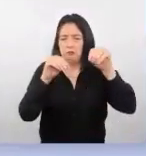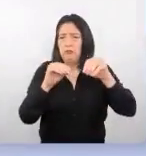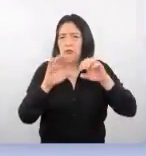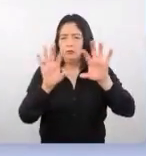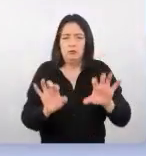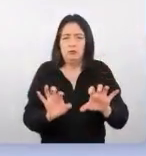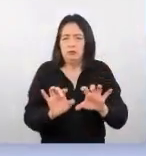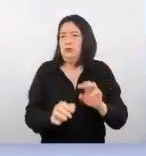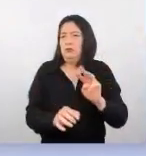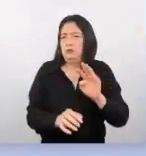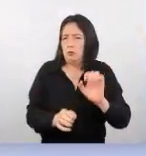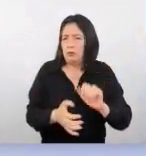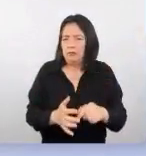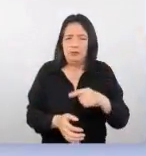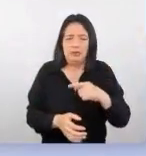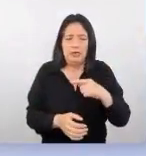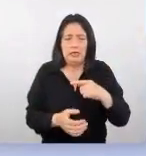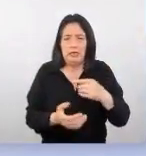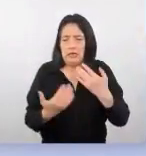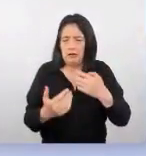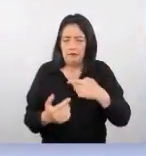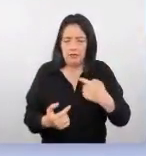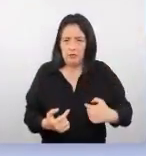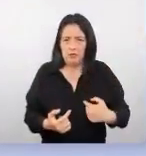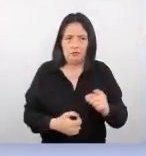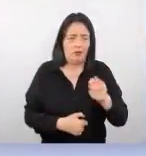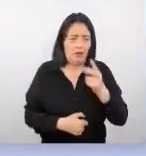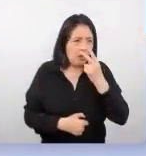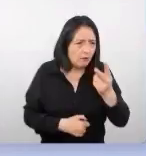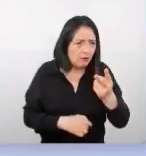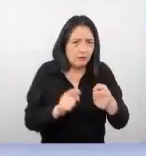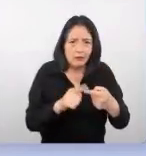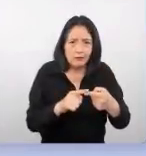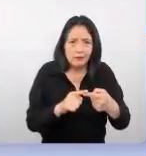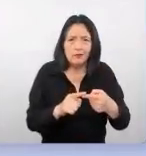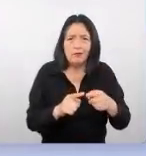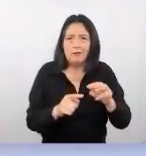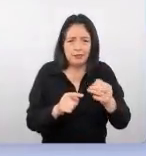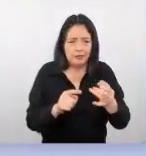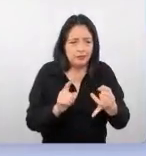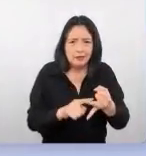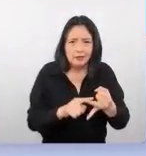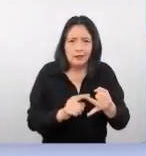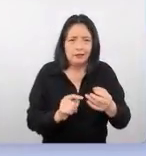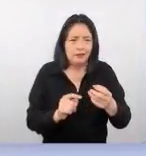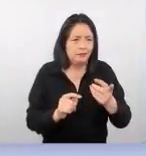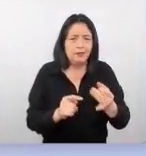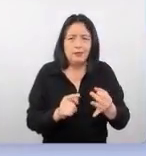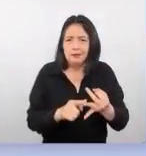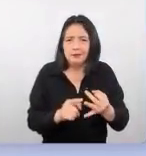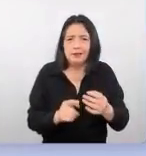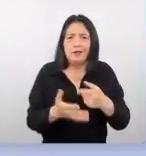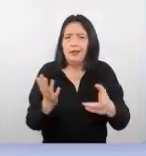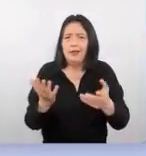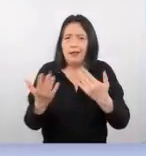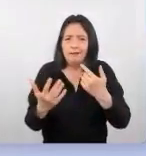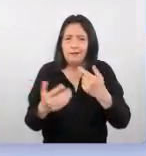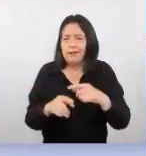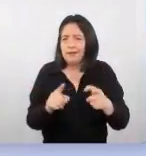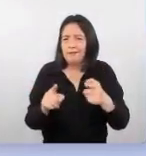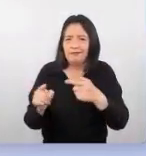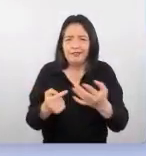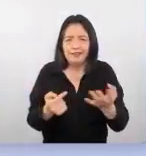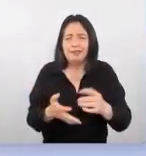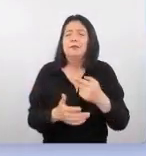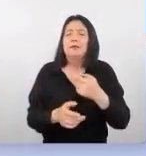bastante amplio, estamos viendo que acá hay chino mandarín, chino shangailés, ¿sí? Entonces, hay que conocer cuál es el idioma